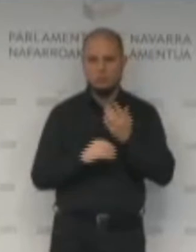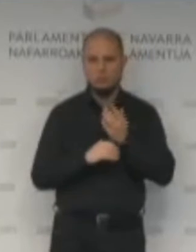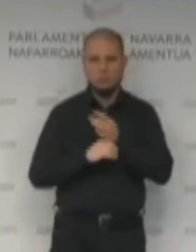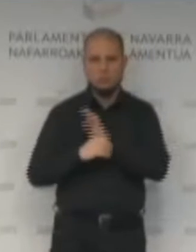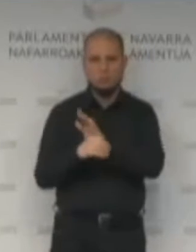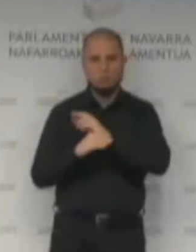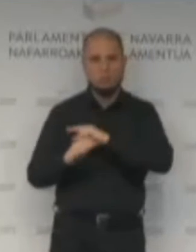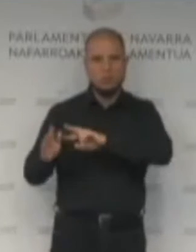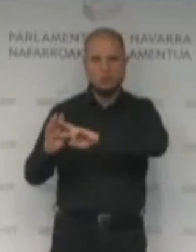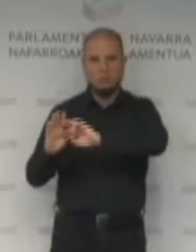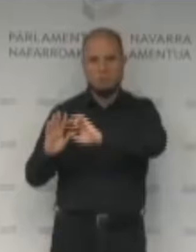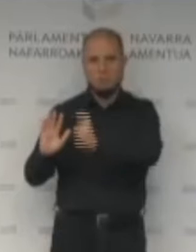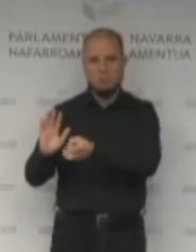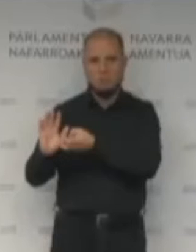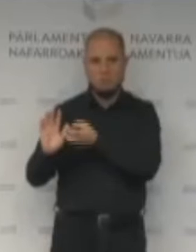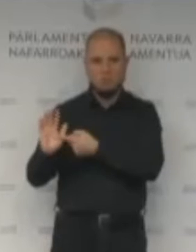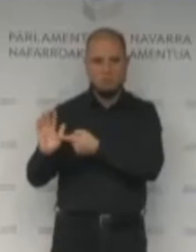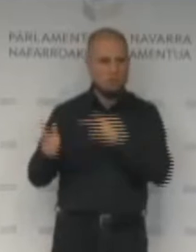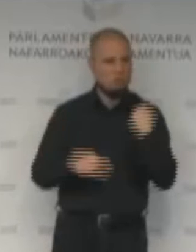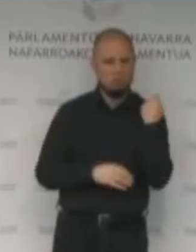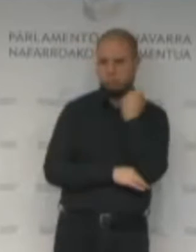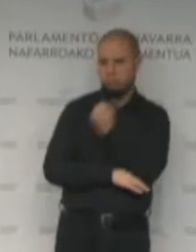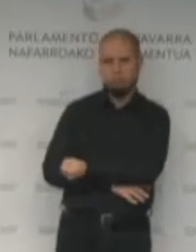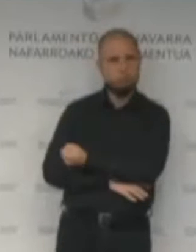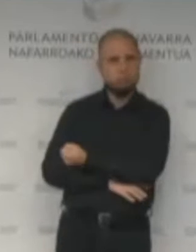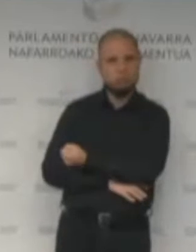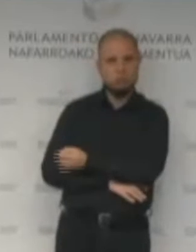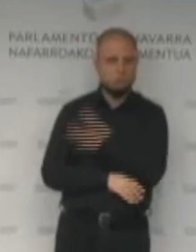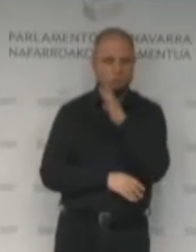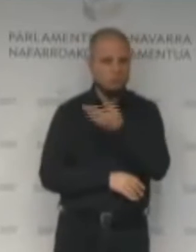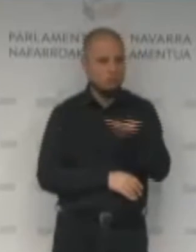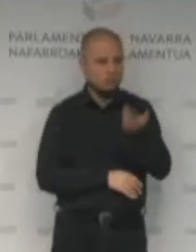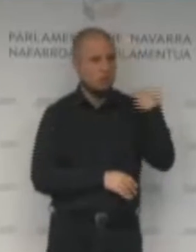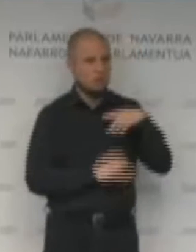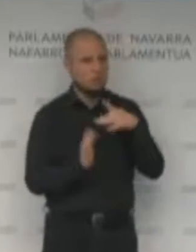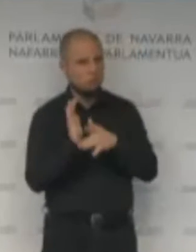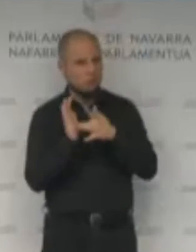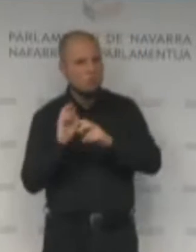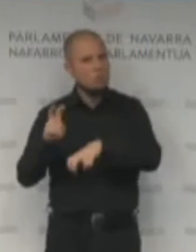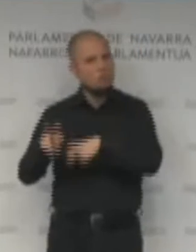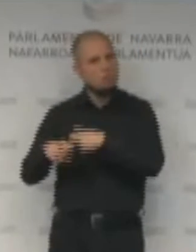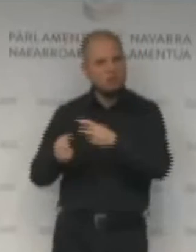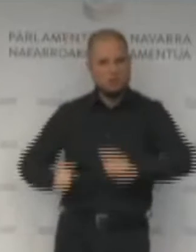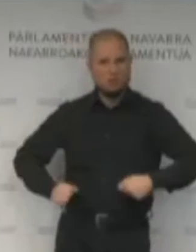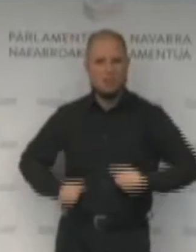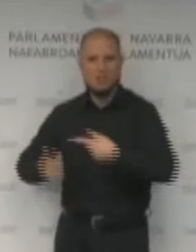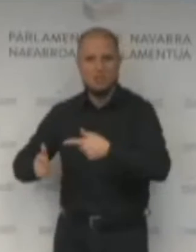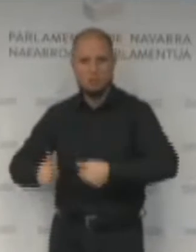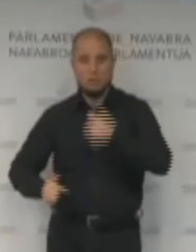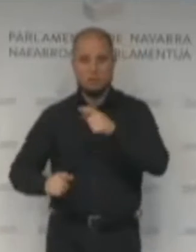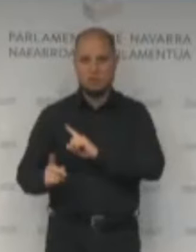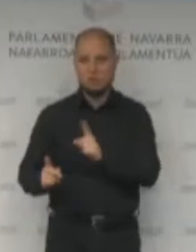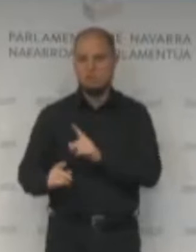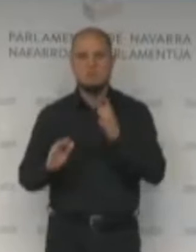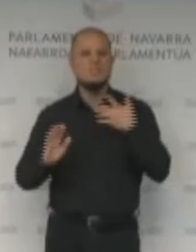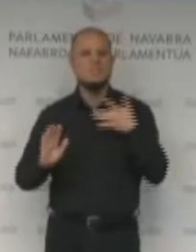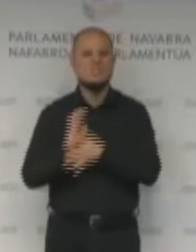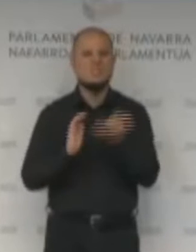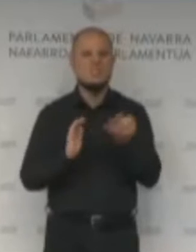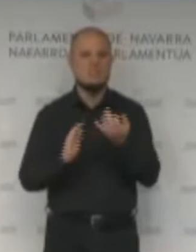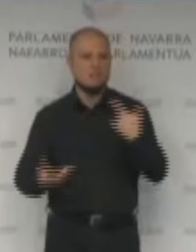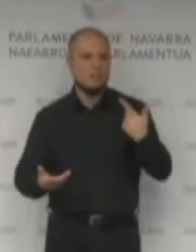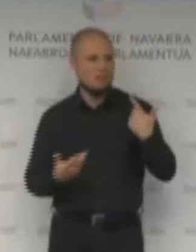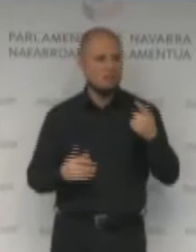modificación que, como bien ha explicado, en ningún caso supone mayor gasto, sino una modificación, mover lo que estaba ya